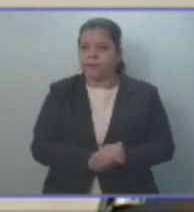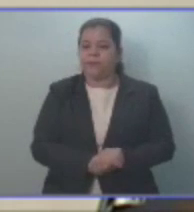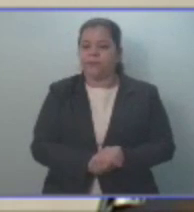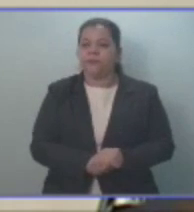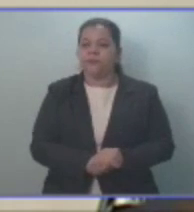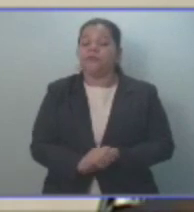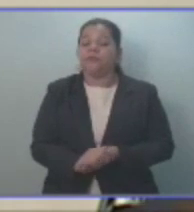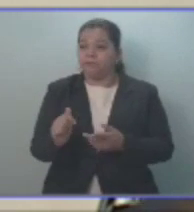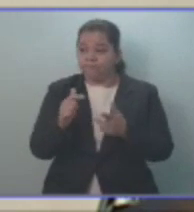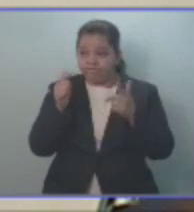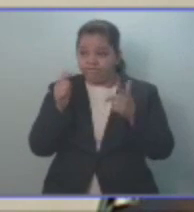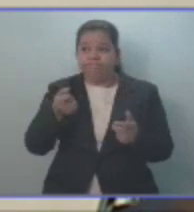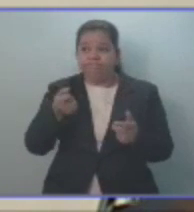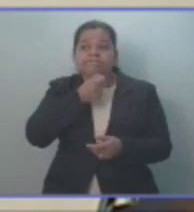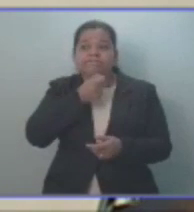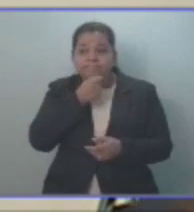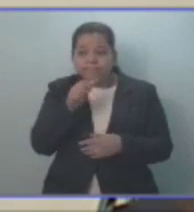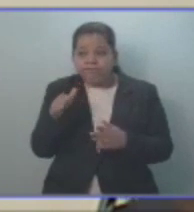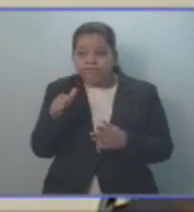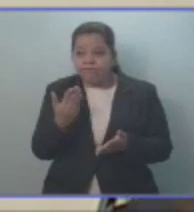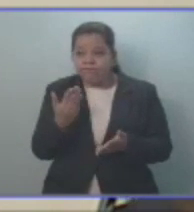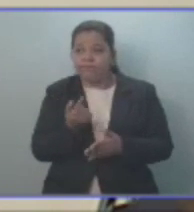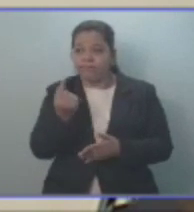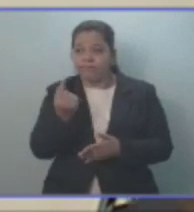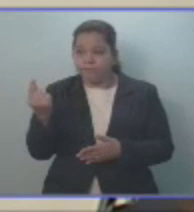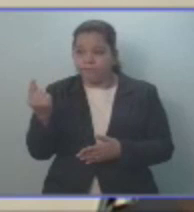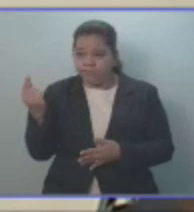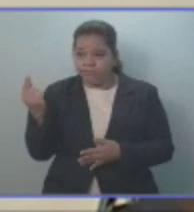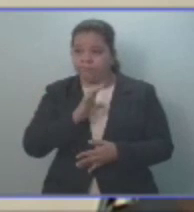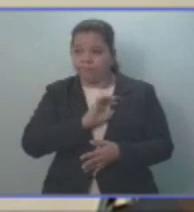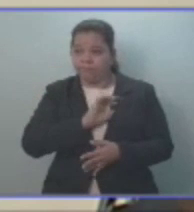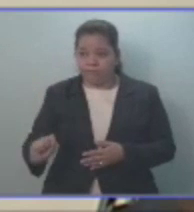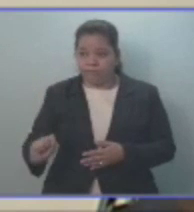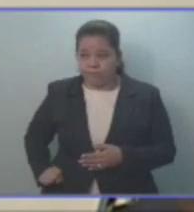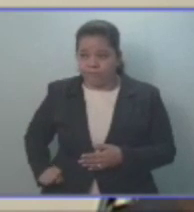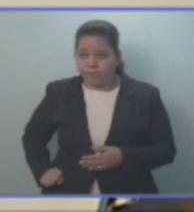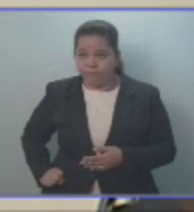Esto es una gran noticia para todos los salvadoreños y salvadoreñas.